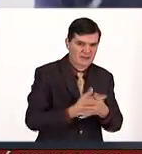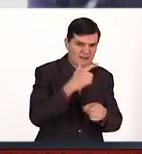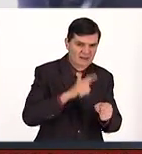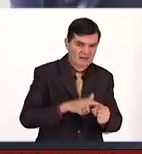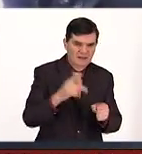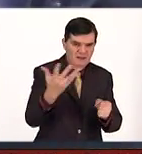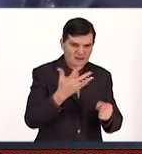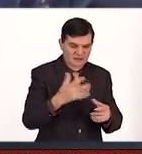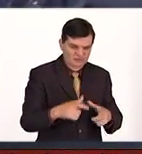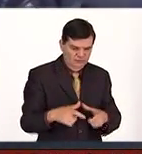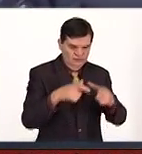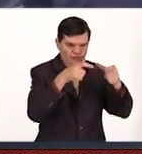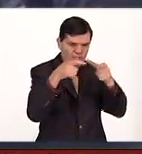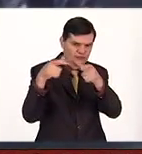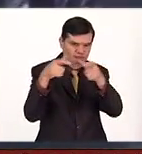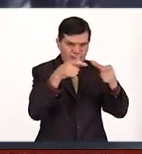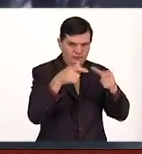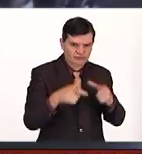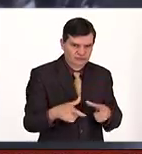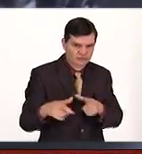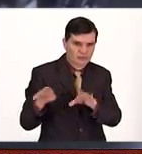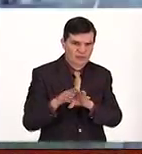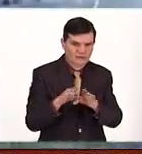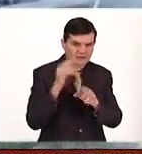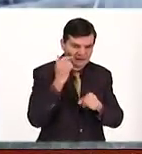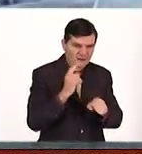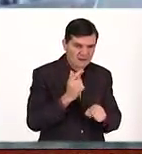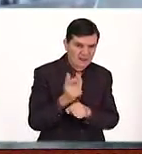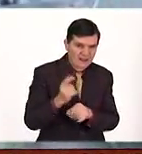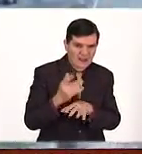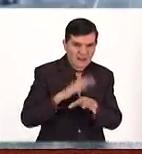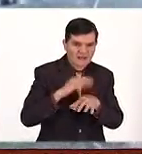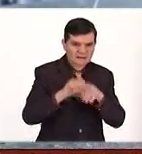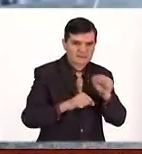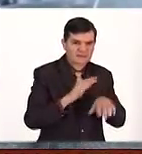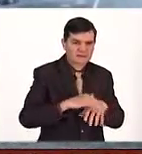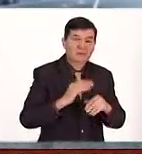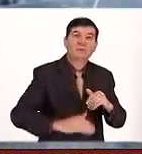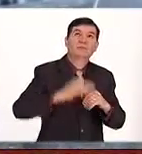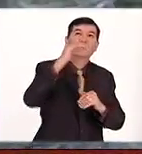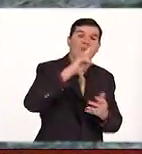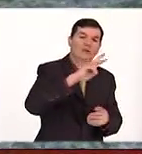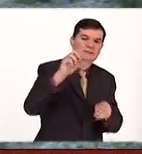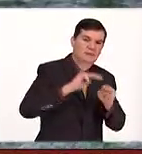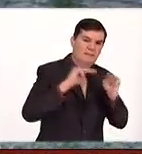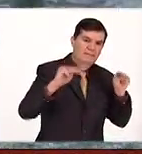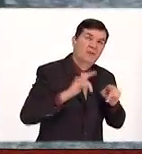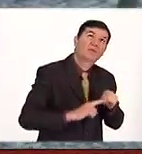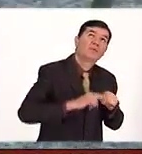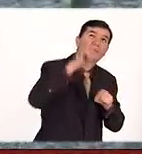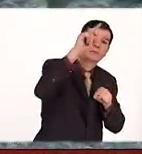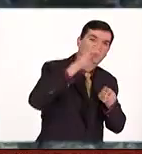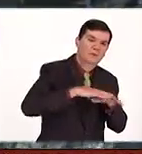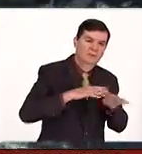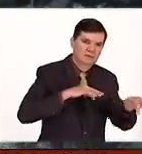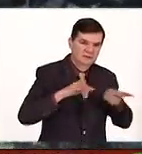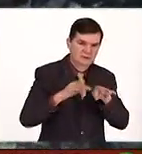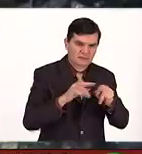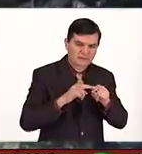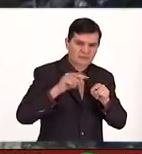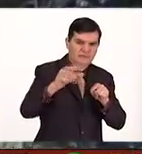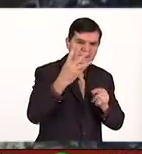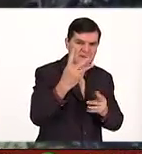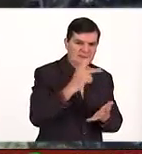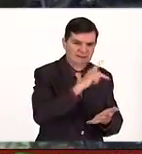crearon un dron con el que buscan combatir delitos, el cual alcanza una altura de 200 metros y un radio de operación de